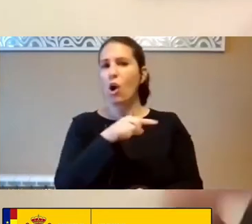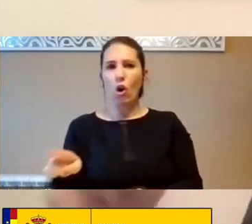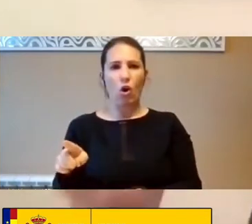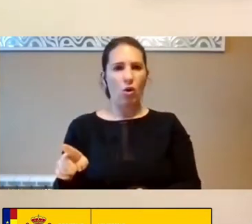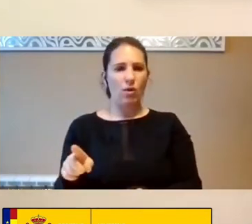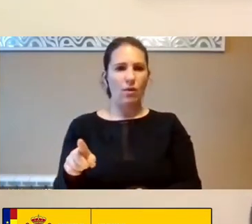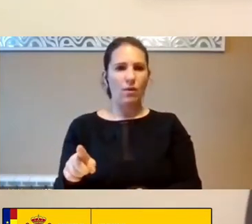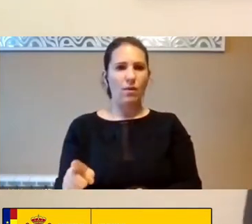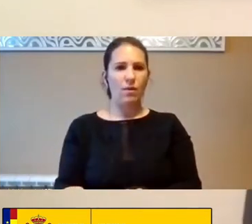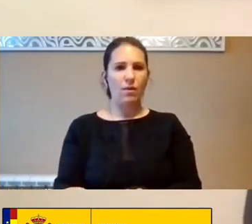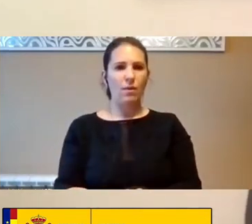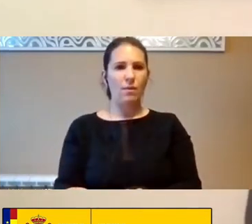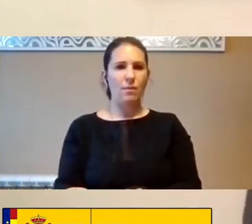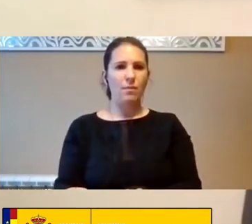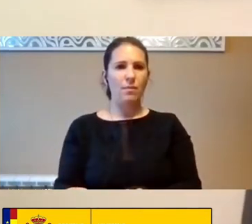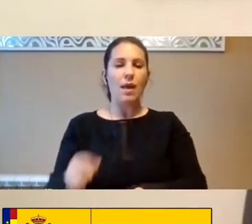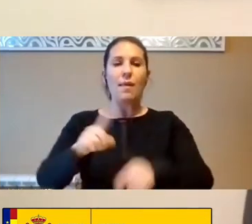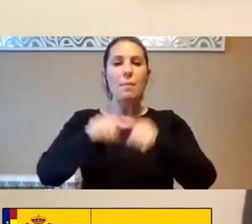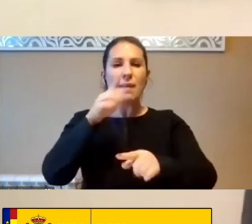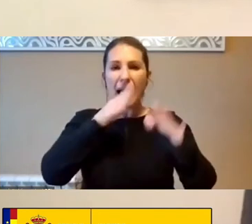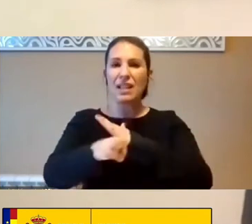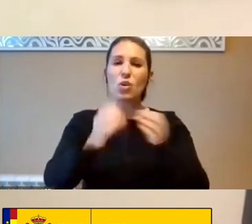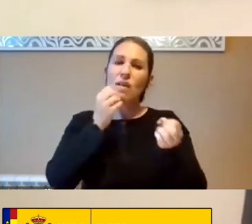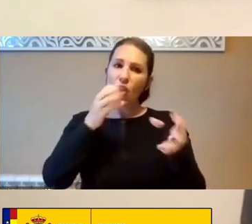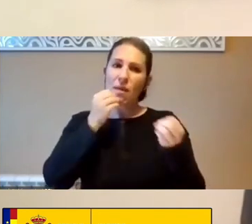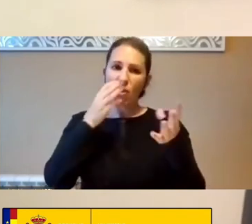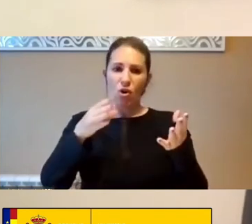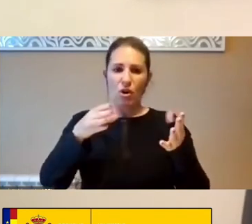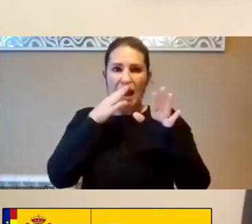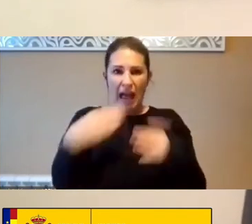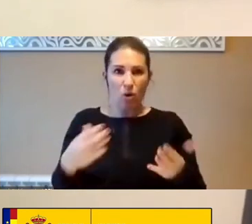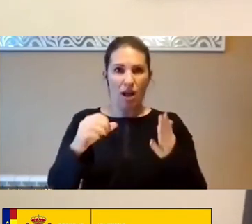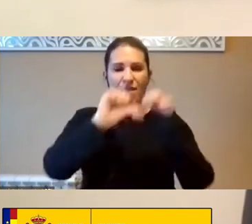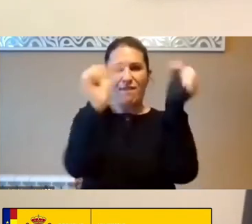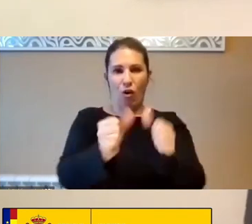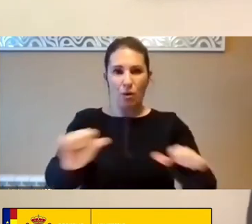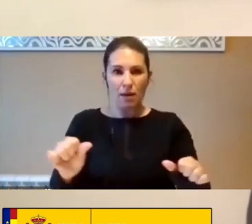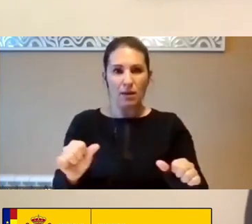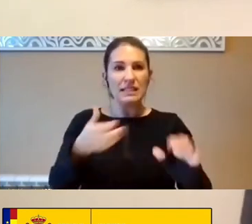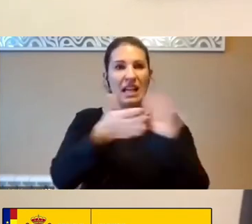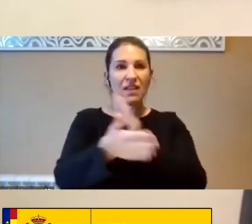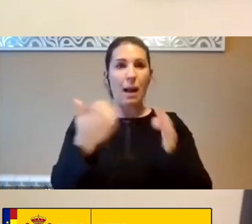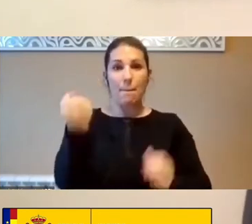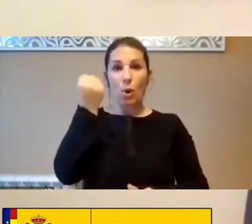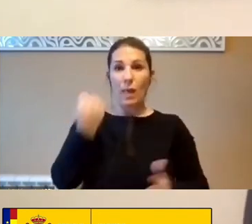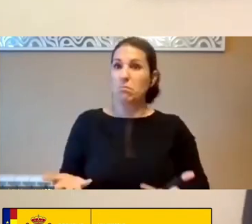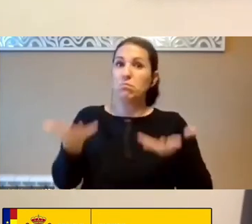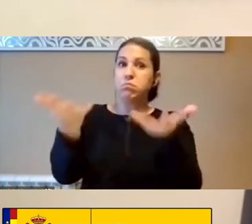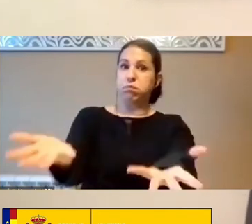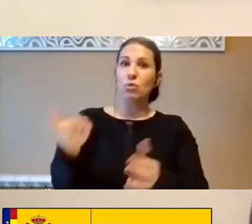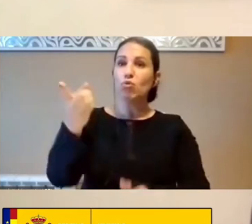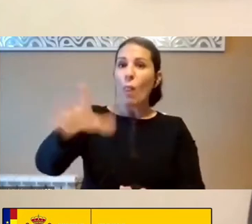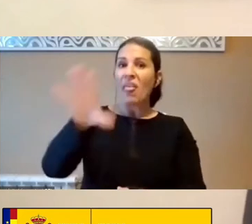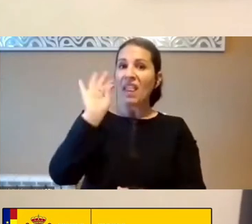Que El Acceso De Información Está Configurado Hoy Estamos Dándole Todo El Poder De Decidir Que Es Permitido Y